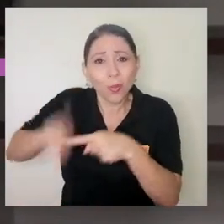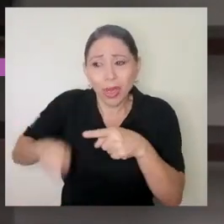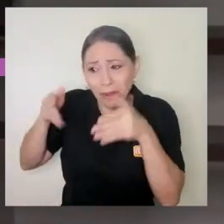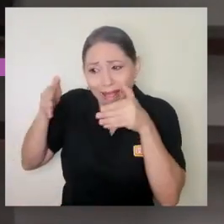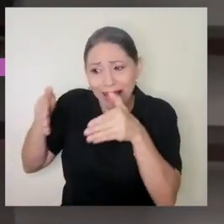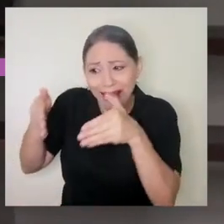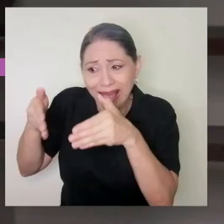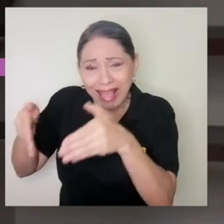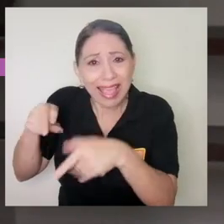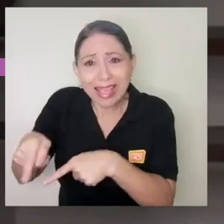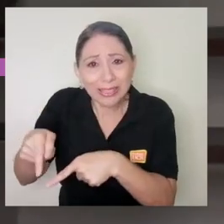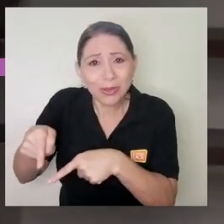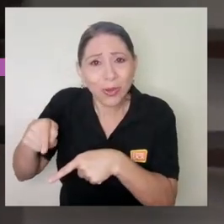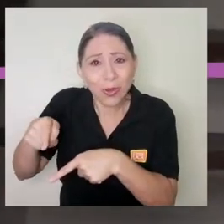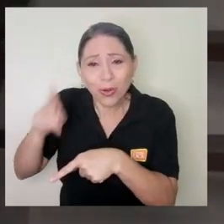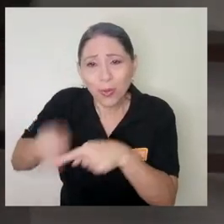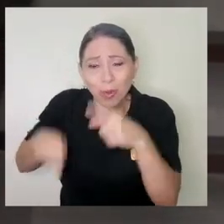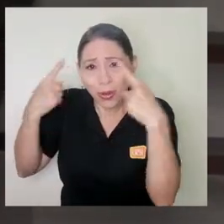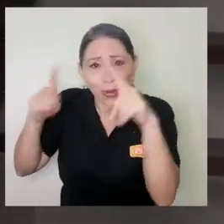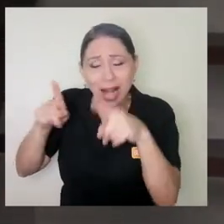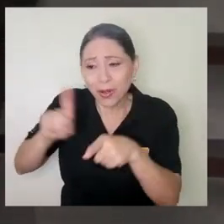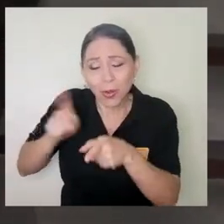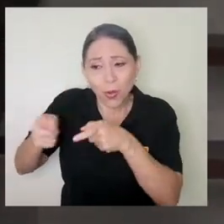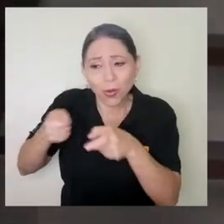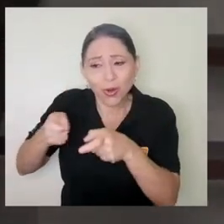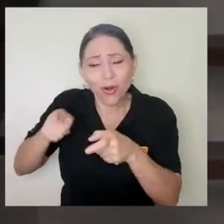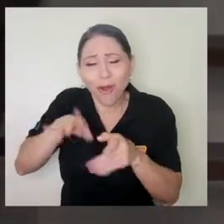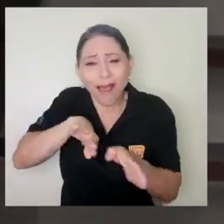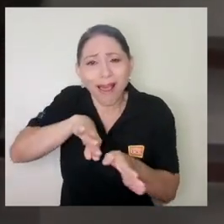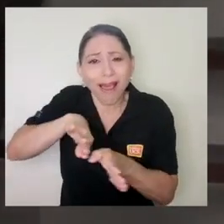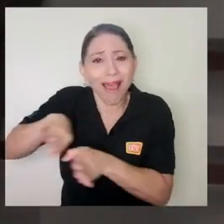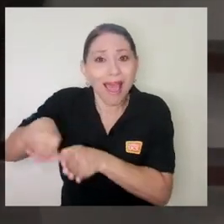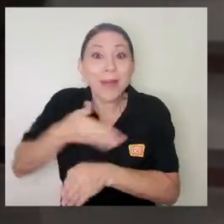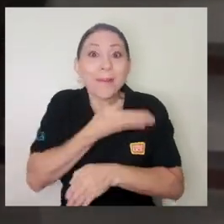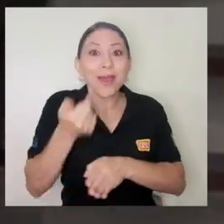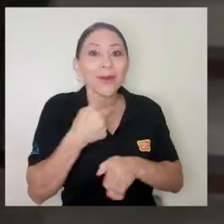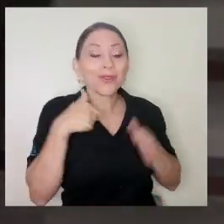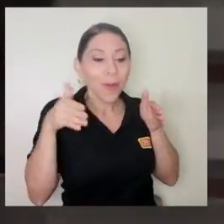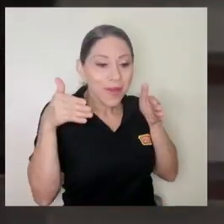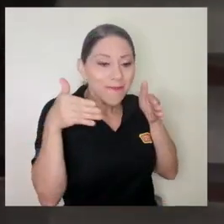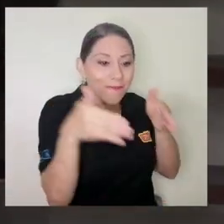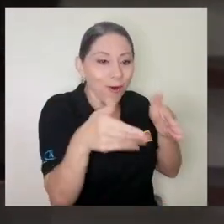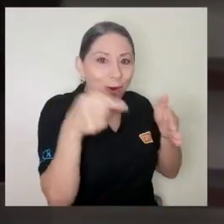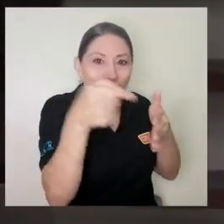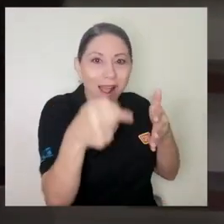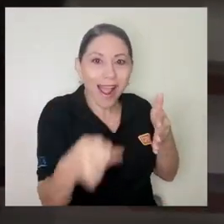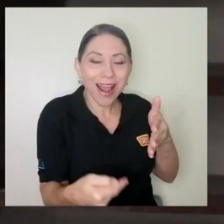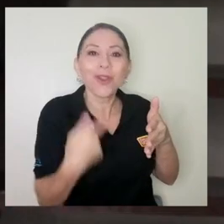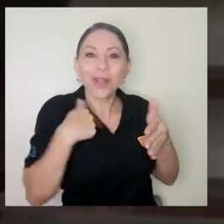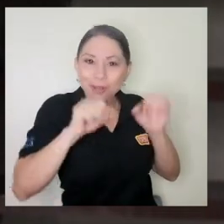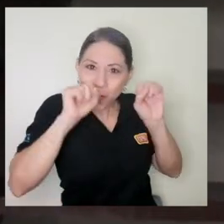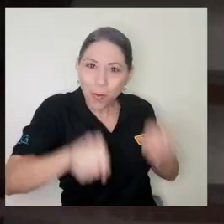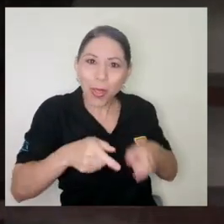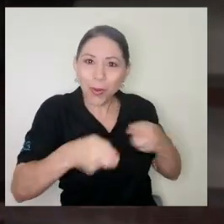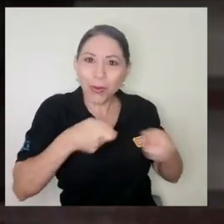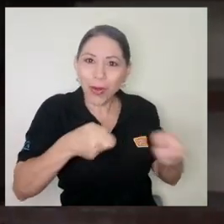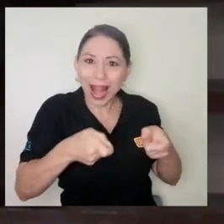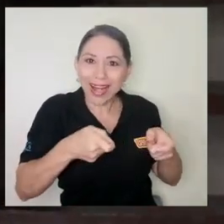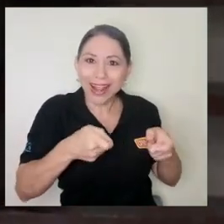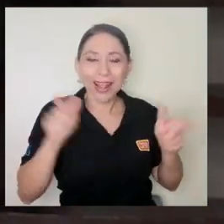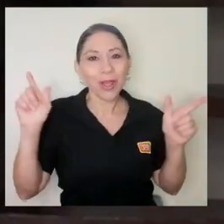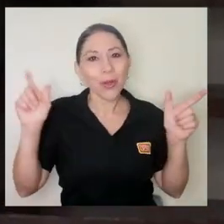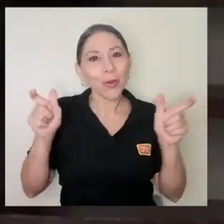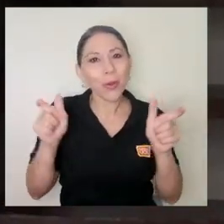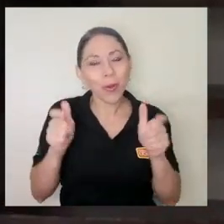eso porque no voy a lograrlo porque no lo controlo puedo enfocarme en lo que sí puedo controlar y quizás eso también reduzca un poquito la ansiedad que